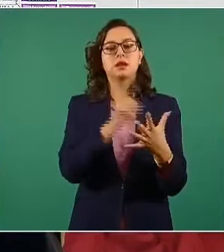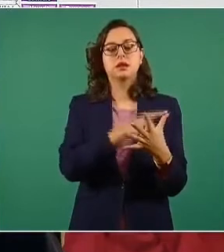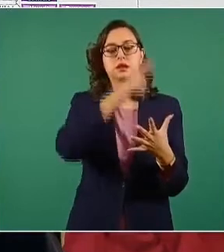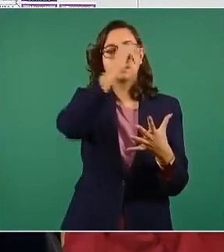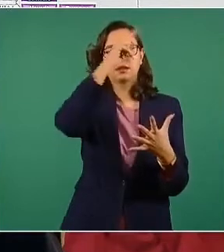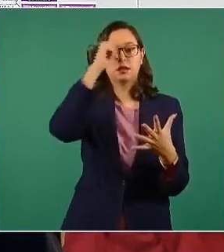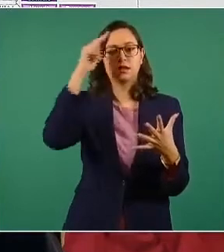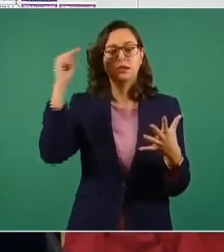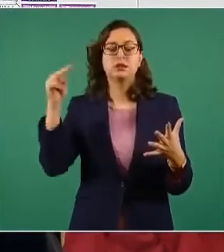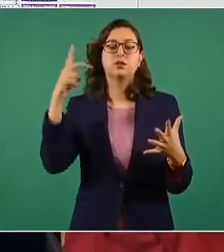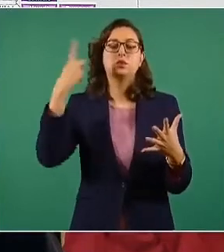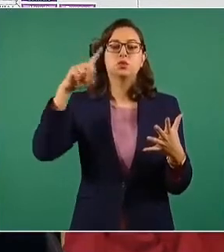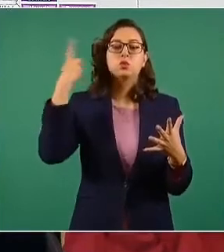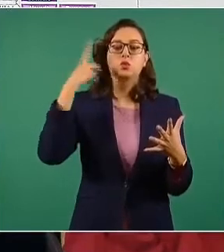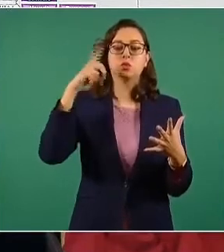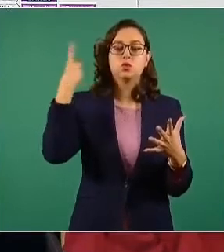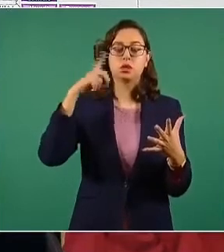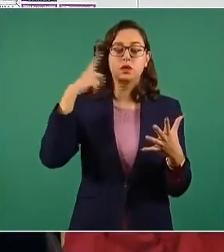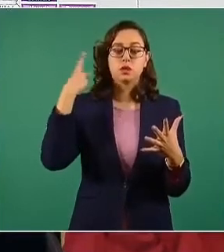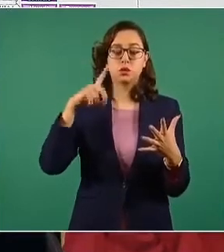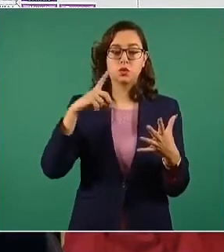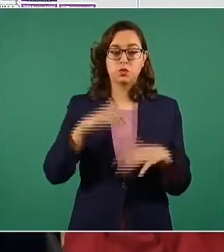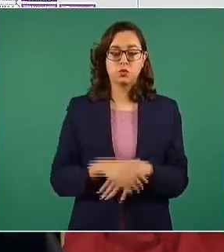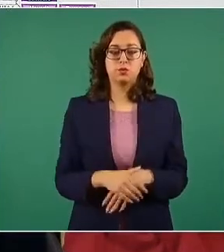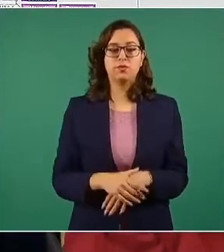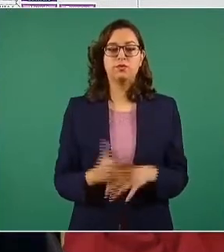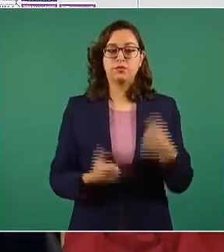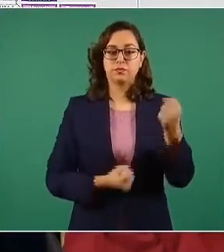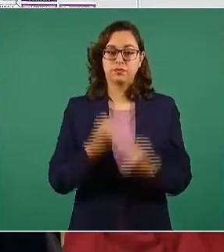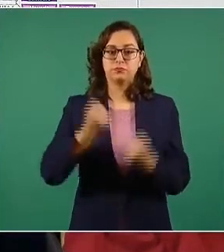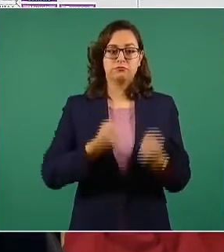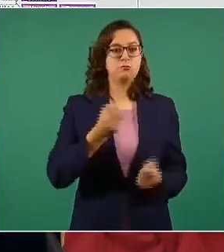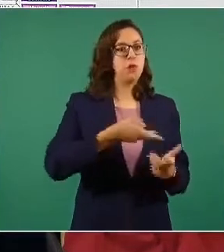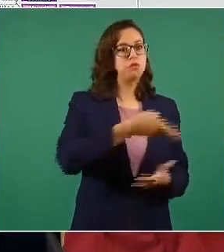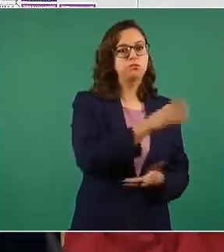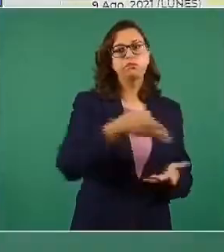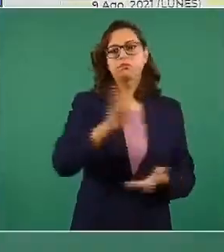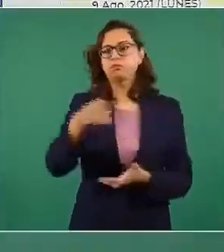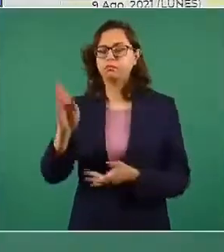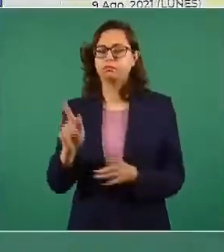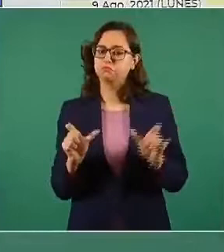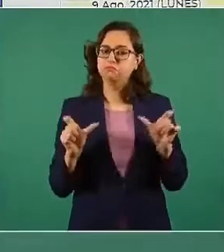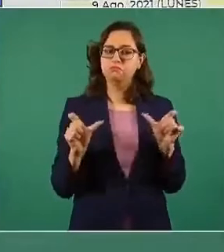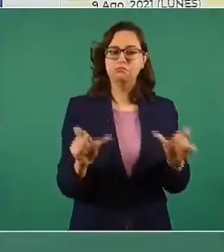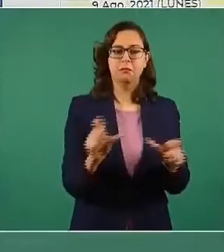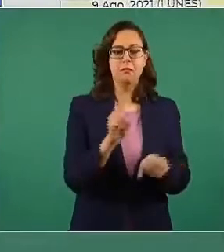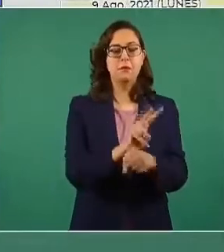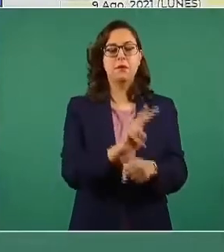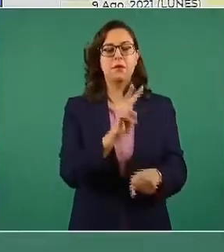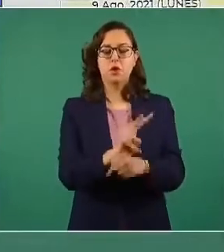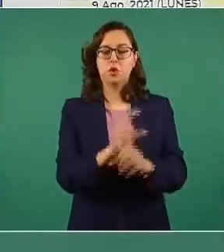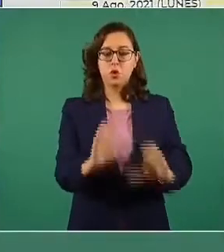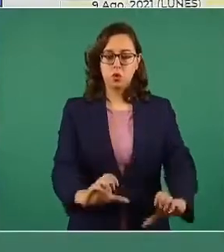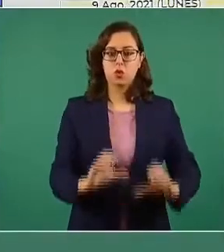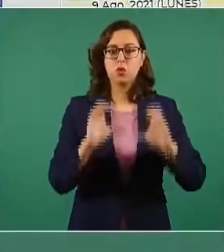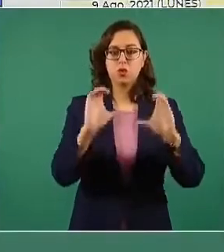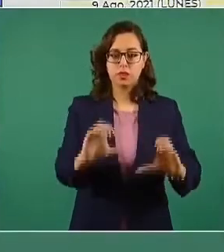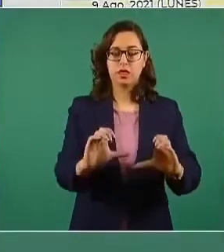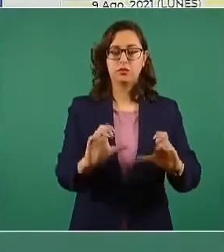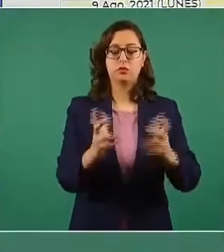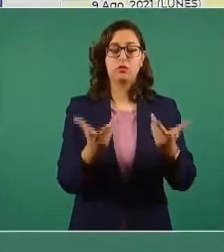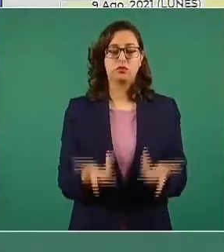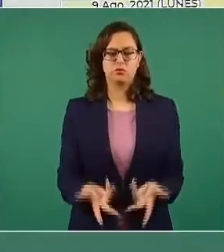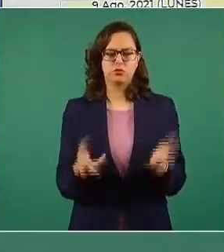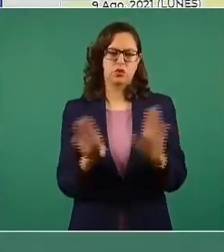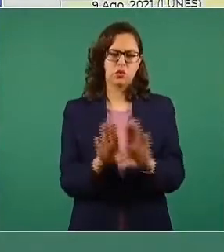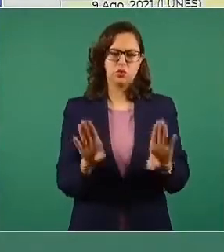Nayarit y Durango. A todas estas rutas terrestres se les dio la seguridad, como se ha venido haciendo, a través de fuerzas